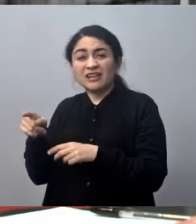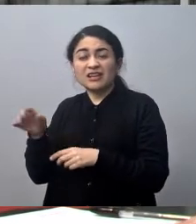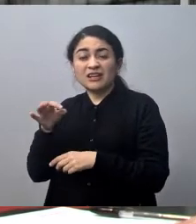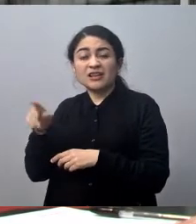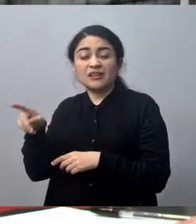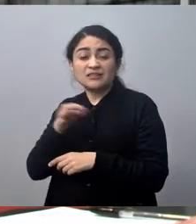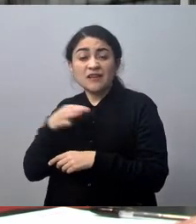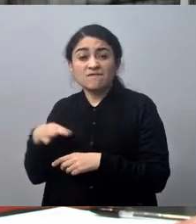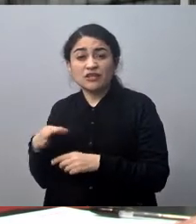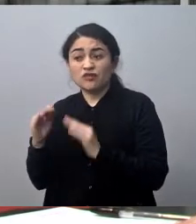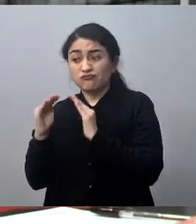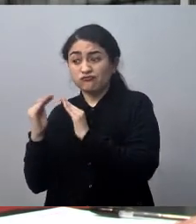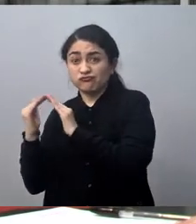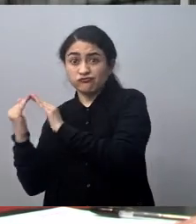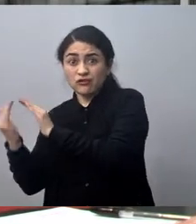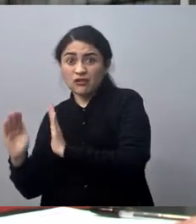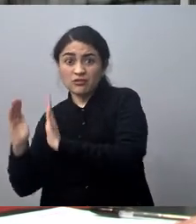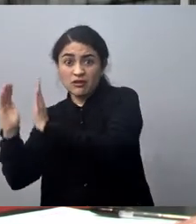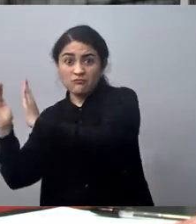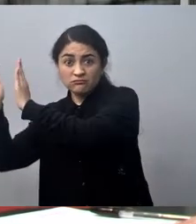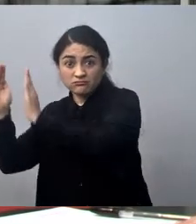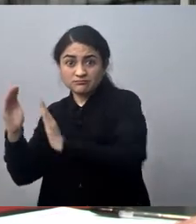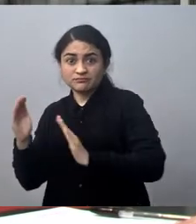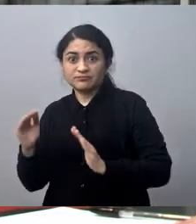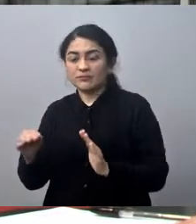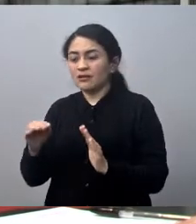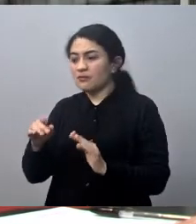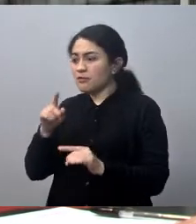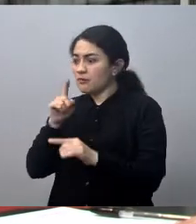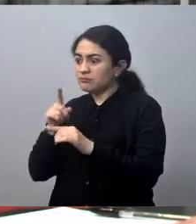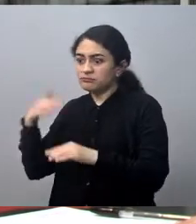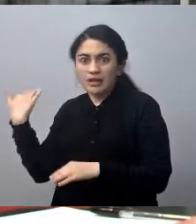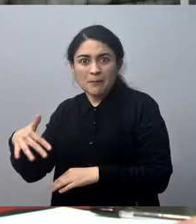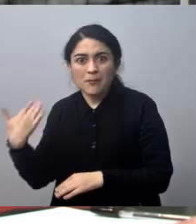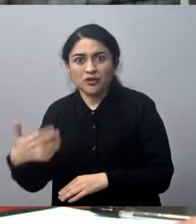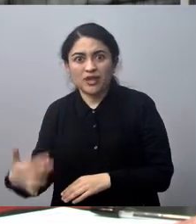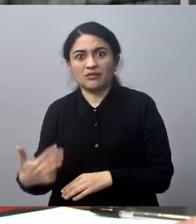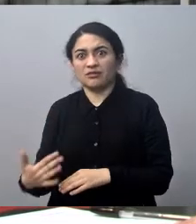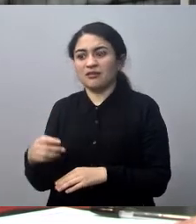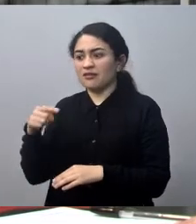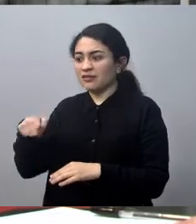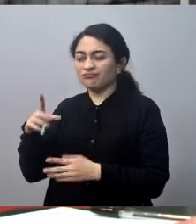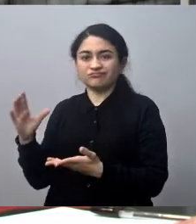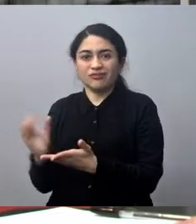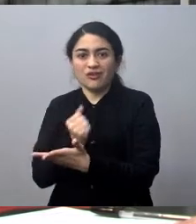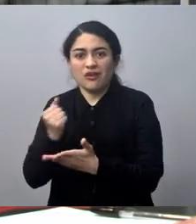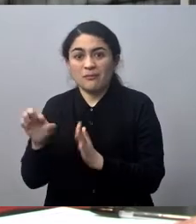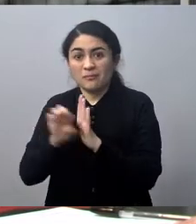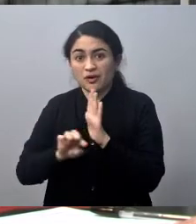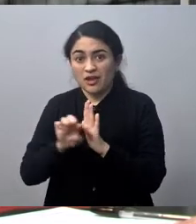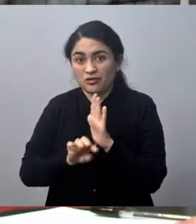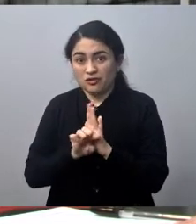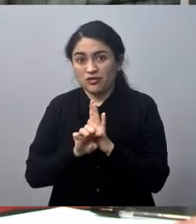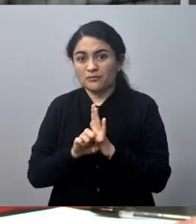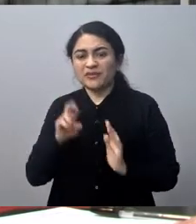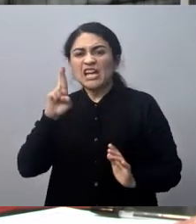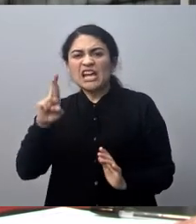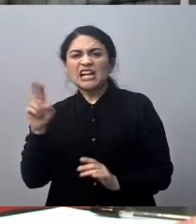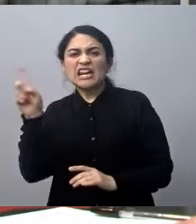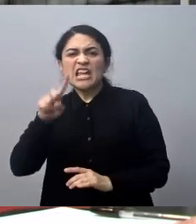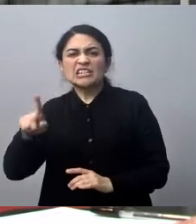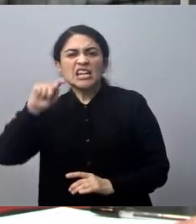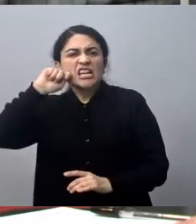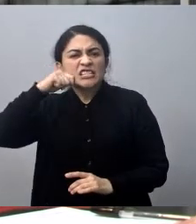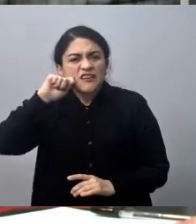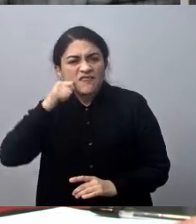que le habían puesto incluso un apellido presidencial, es decir, tratar de sacarlo sí o sí, pero tienen que sacar el RS, es decir, para que la gente